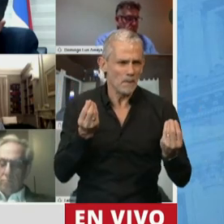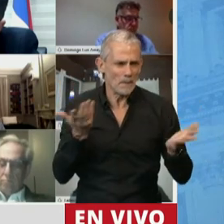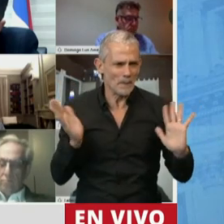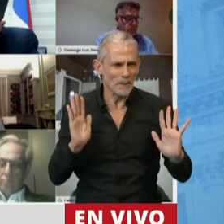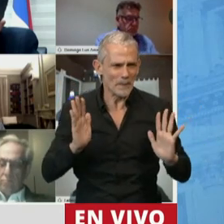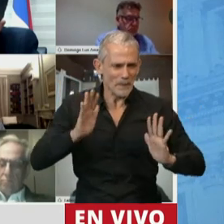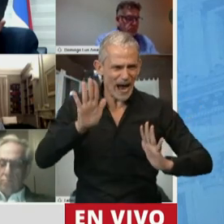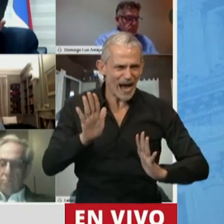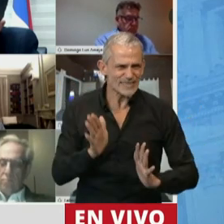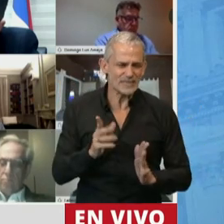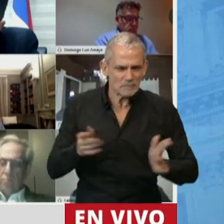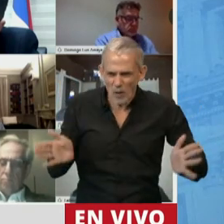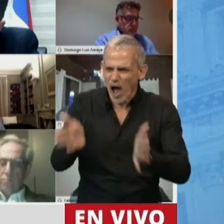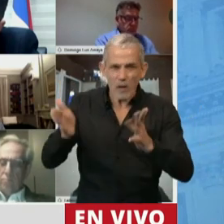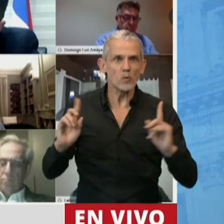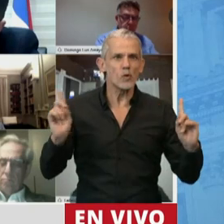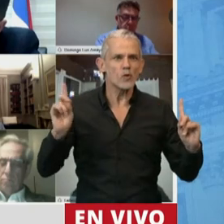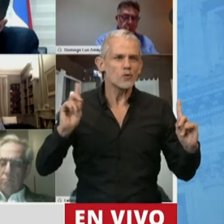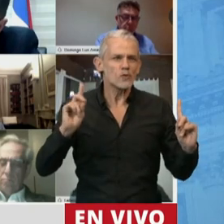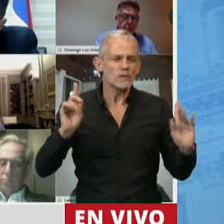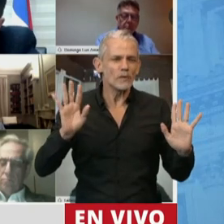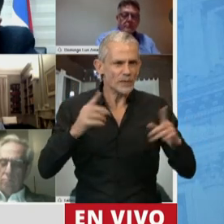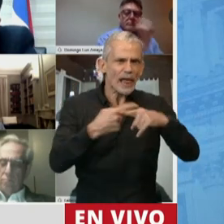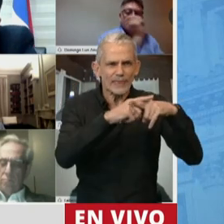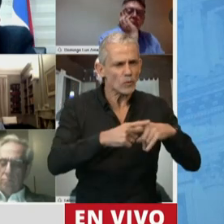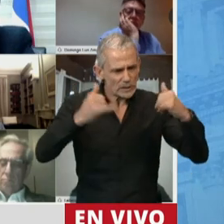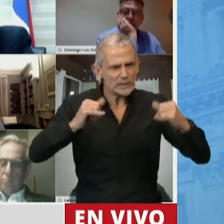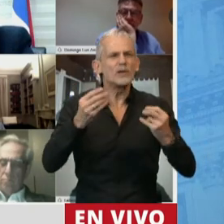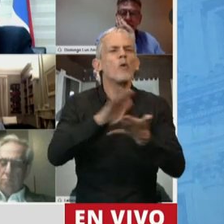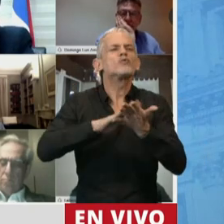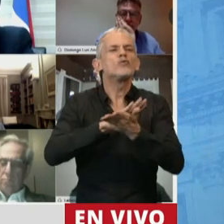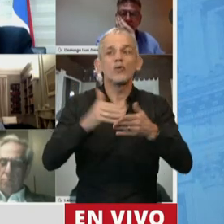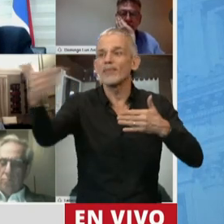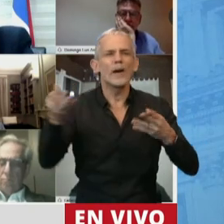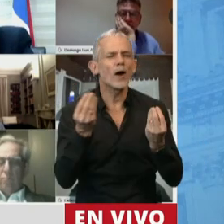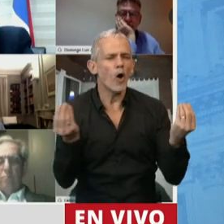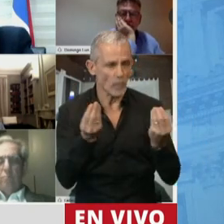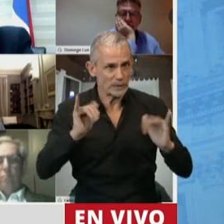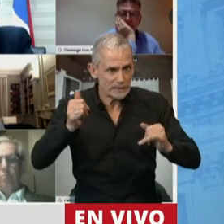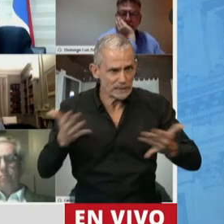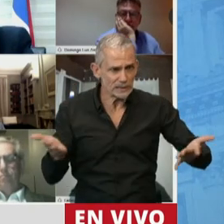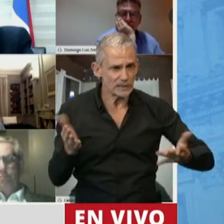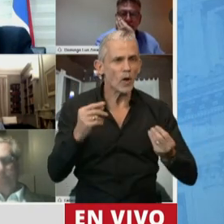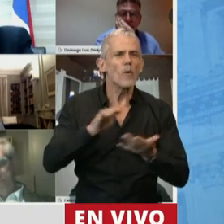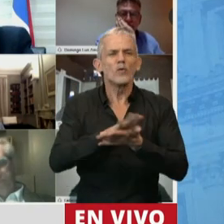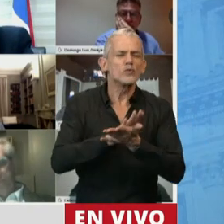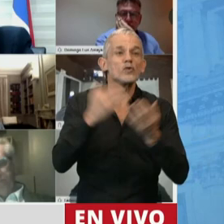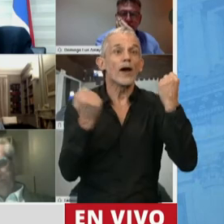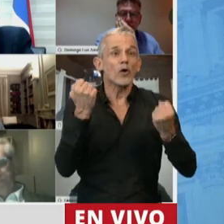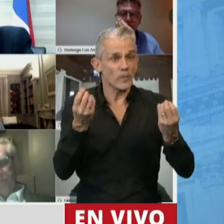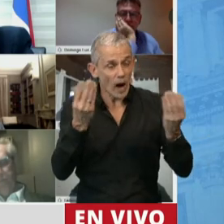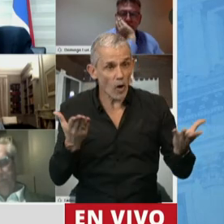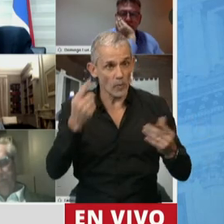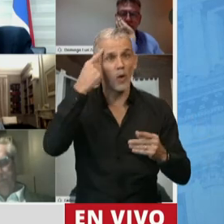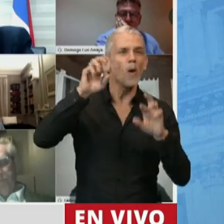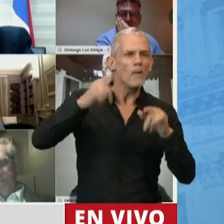en incentivar este tipo de cosas si lo tenemos que hacer es discutir cómo salimos porque por ejemplo y cuál va a ser la salida económica y qué es